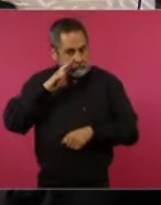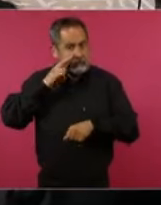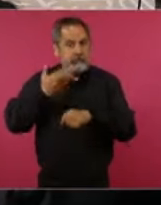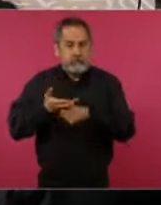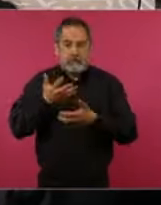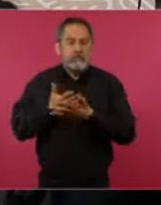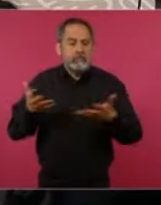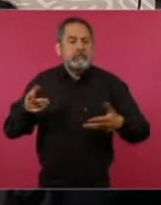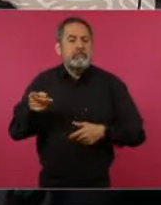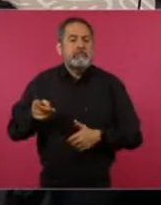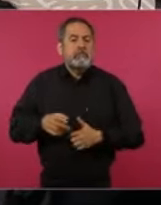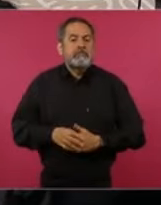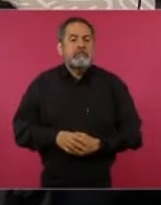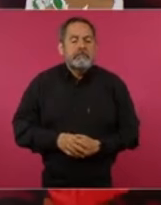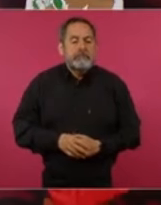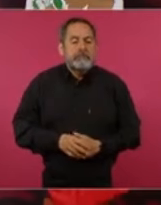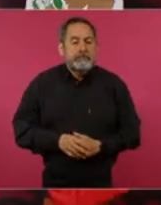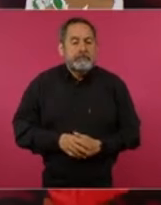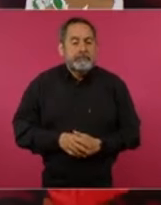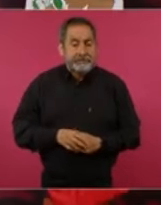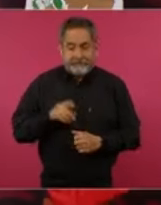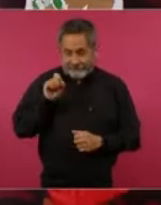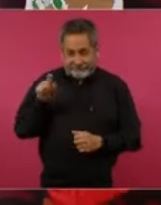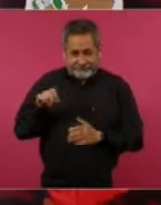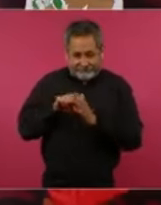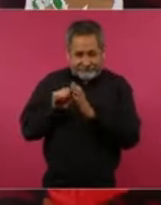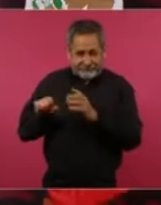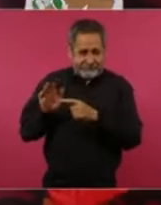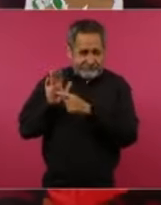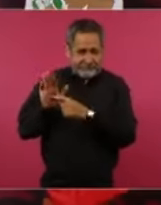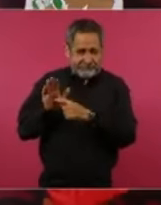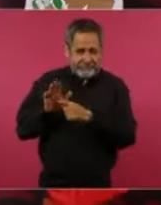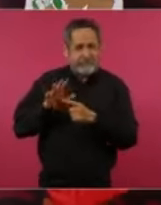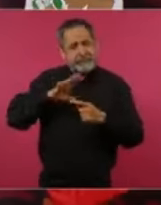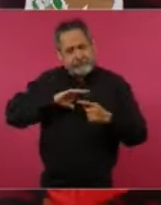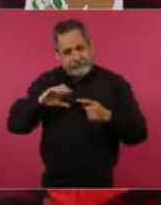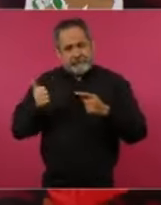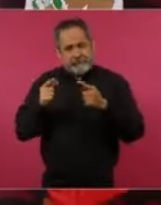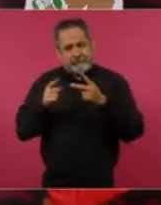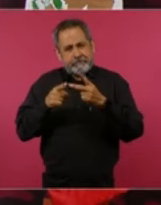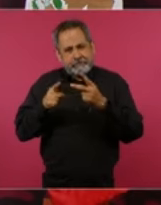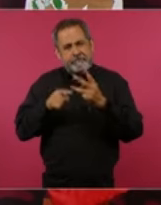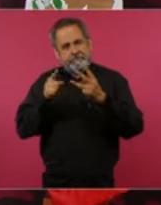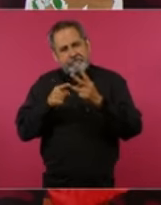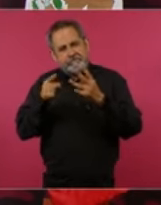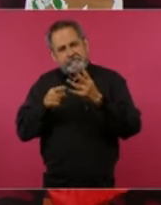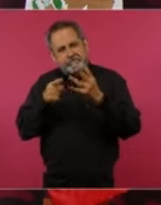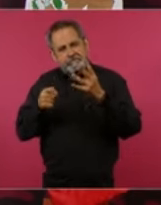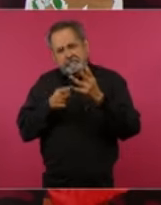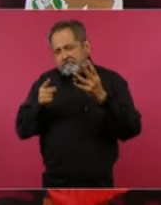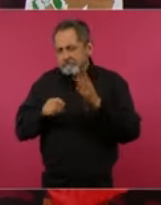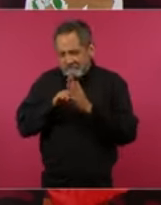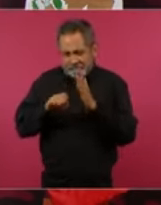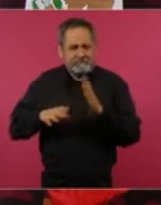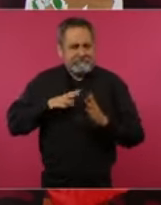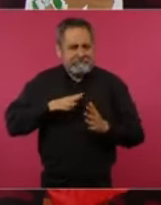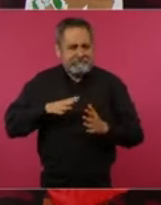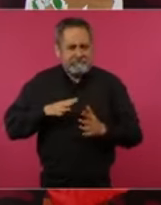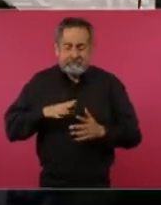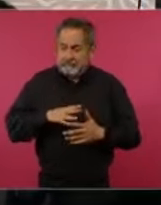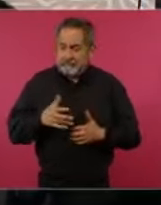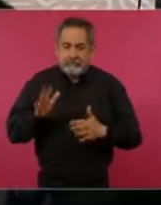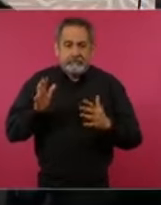Pero así como este, aquí podría yo poner varios ejemplos. Entonces,